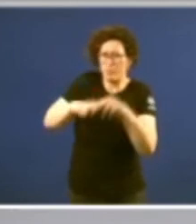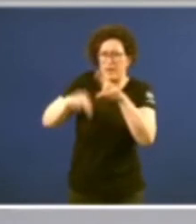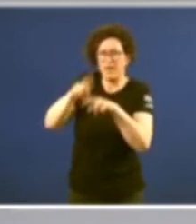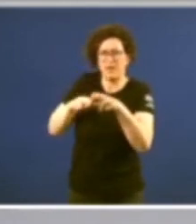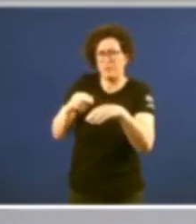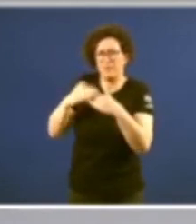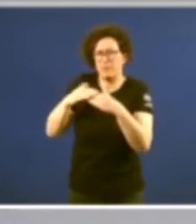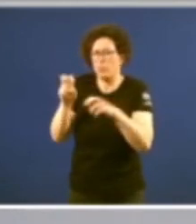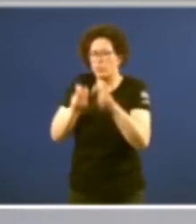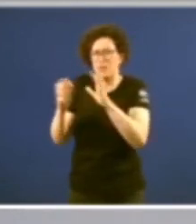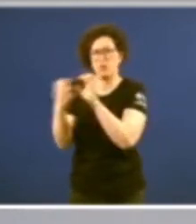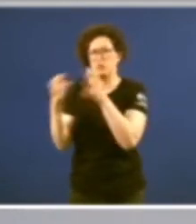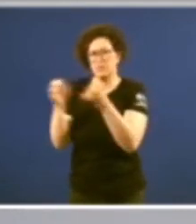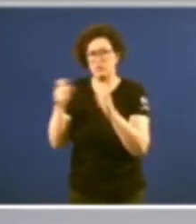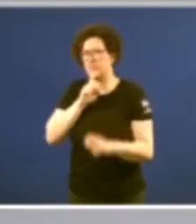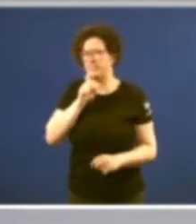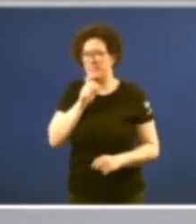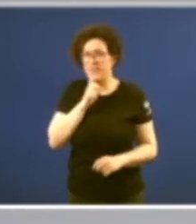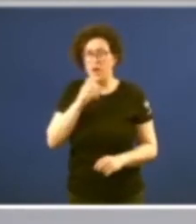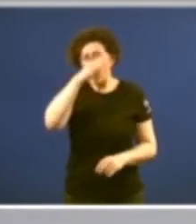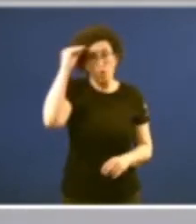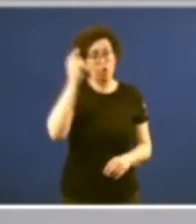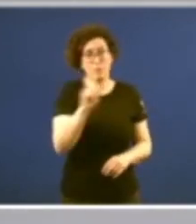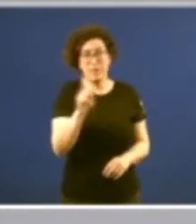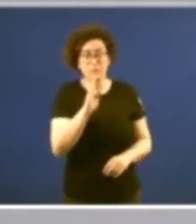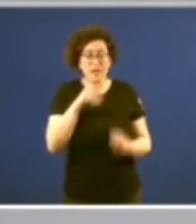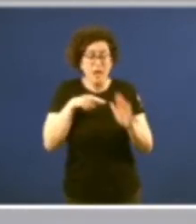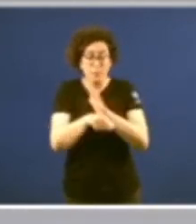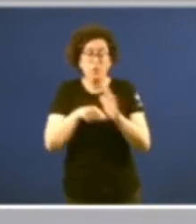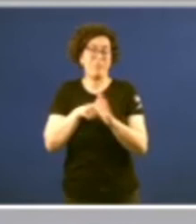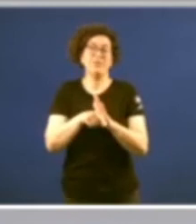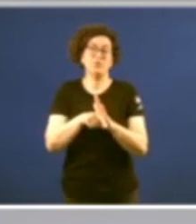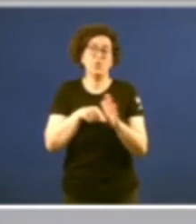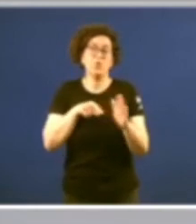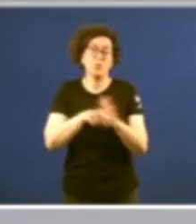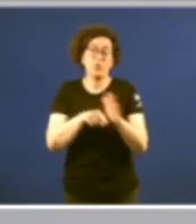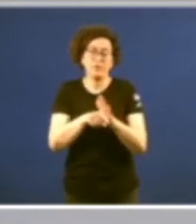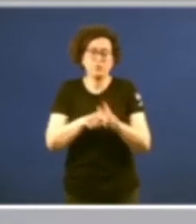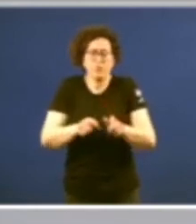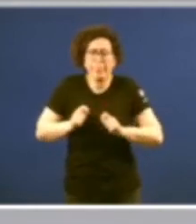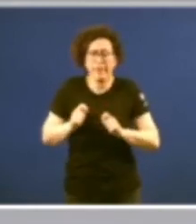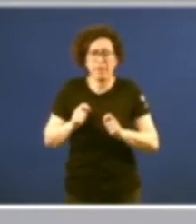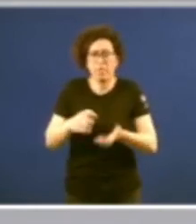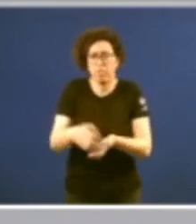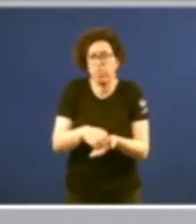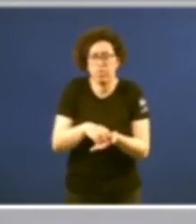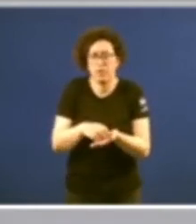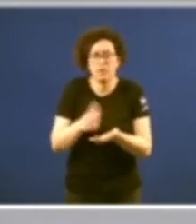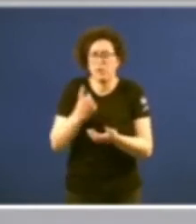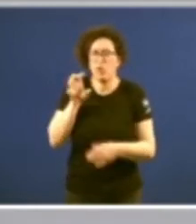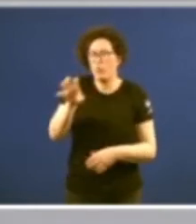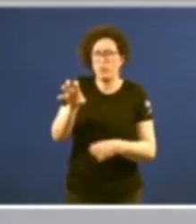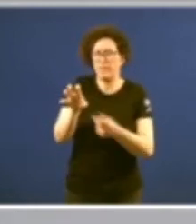consensos non deberemos esquecer que ese proceso que sume na incerteza a unha das comunidades que